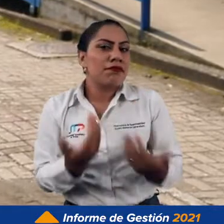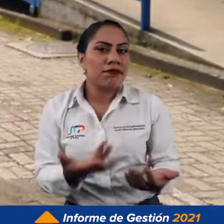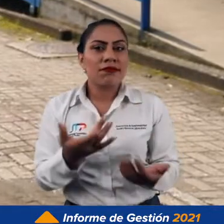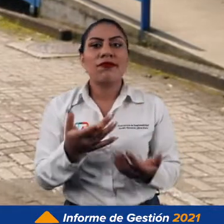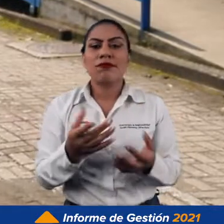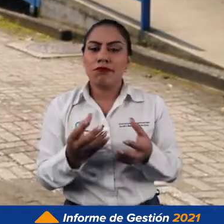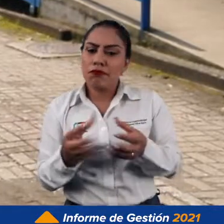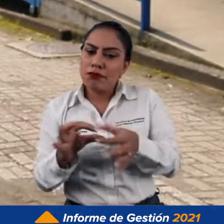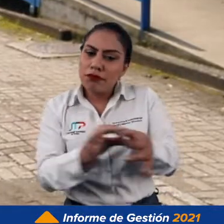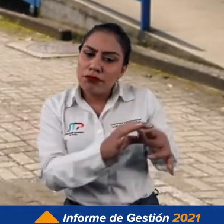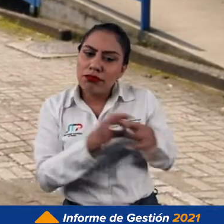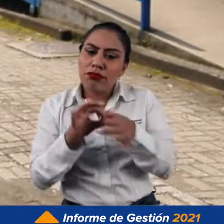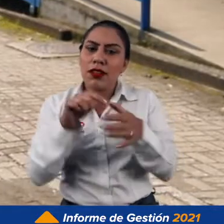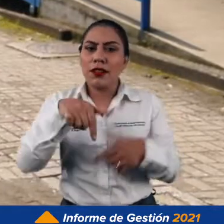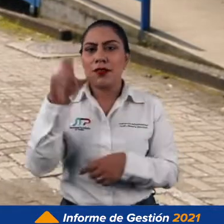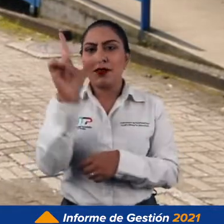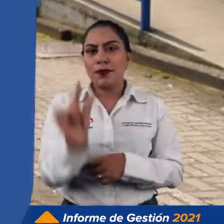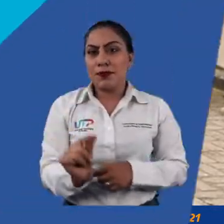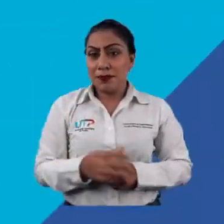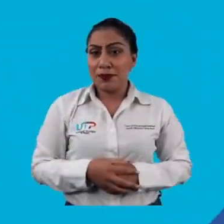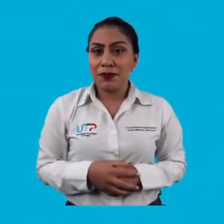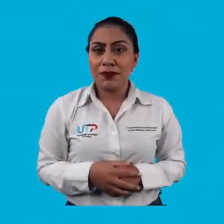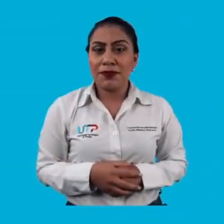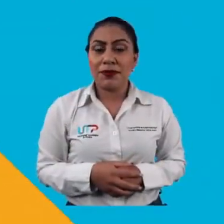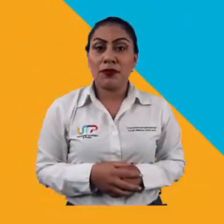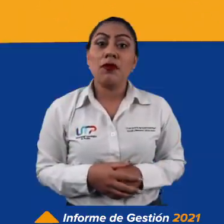de manera conjunta en Risaralda.